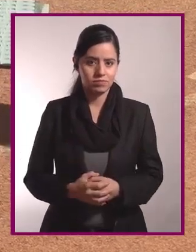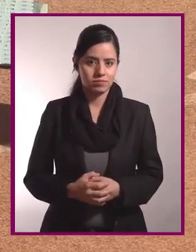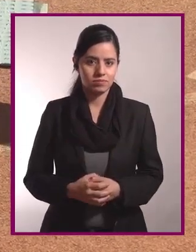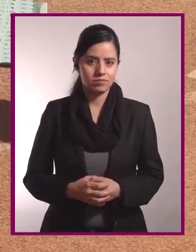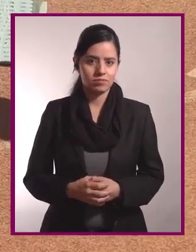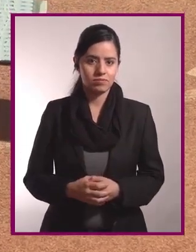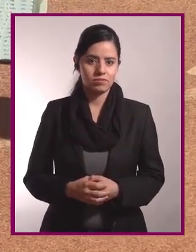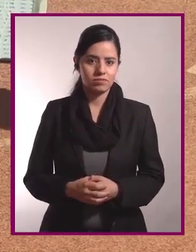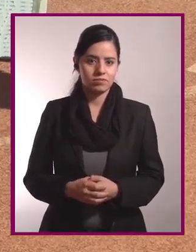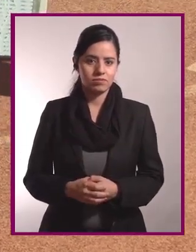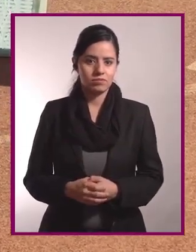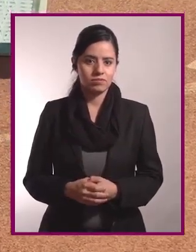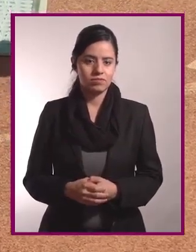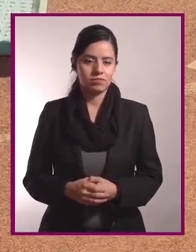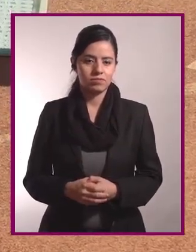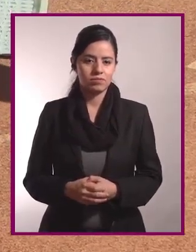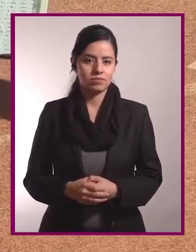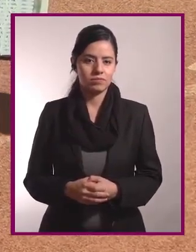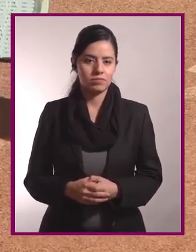espalda y bajamos.